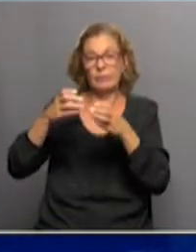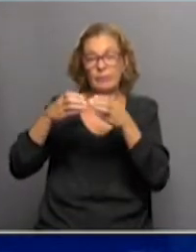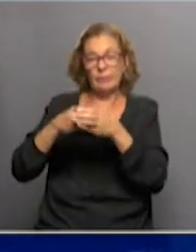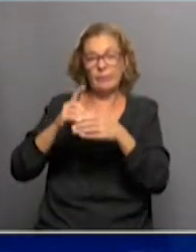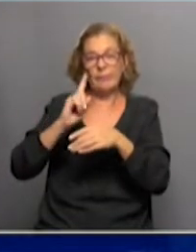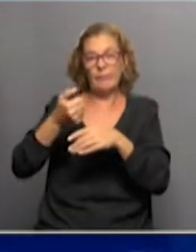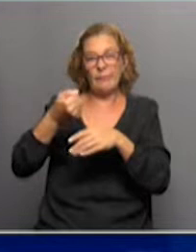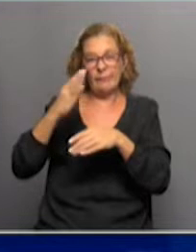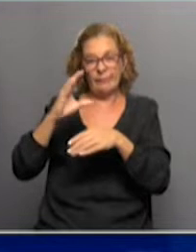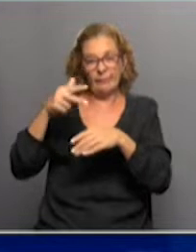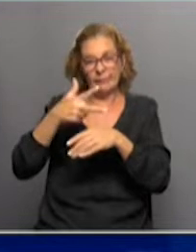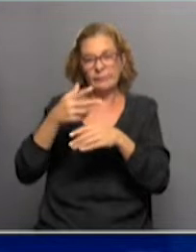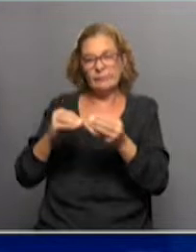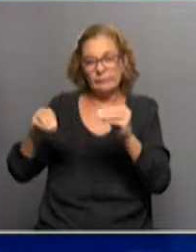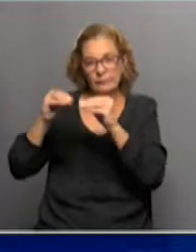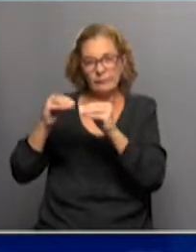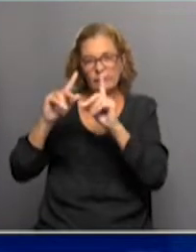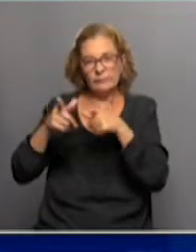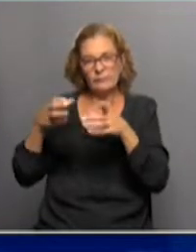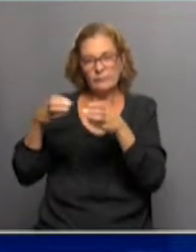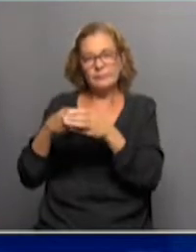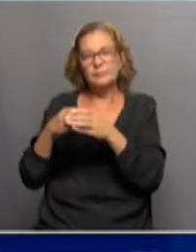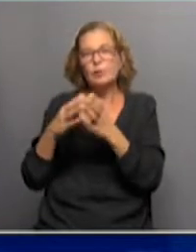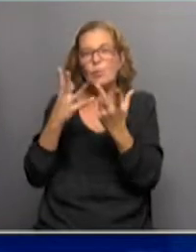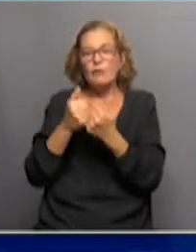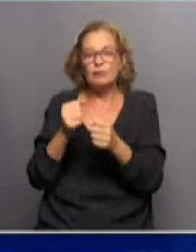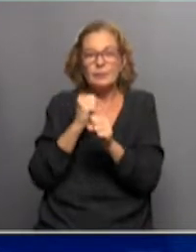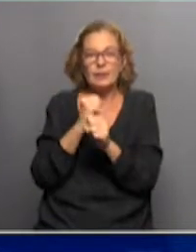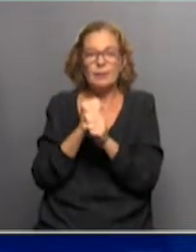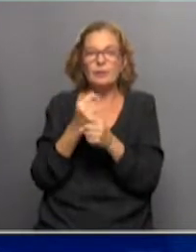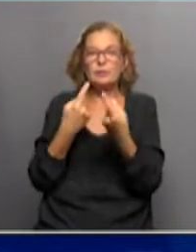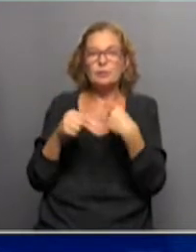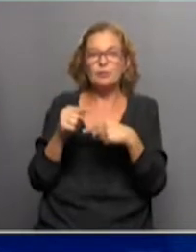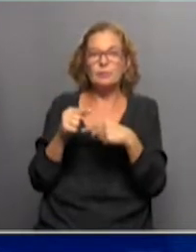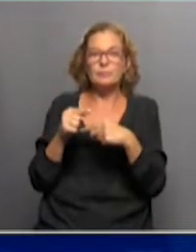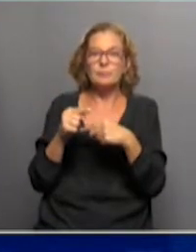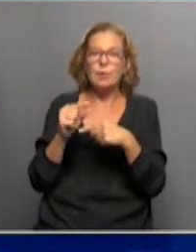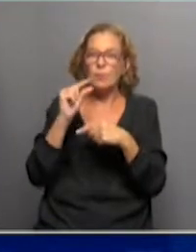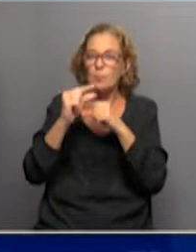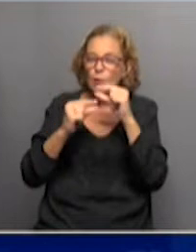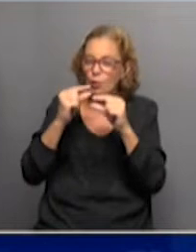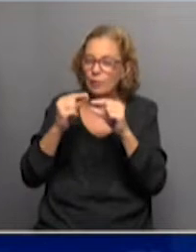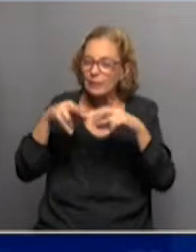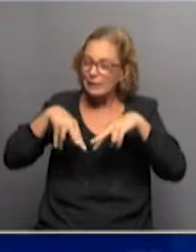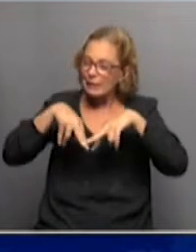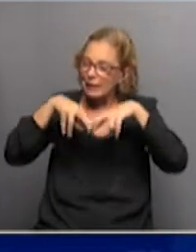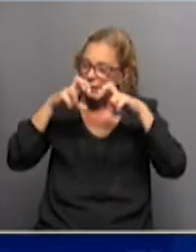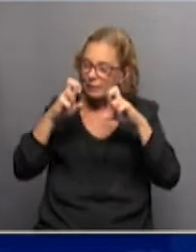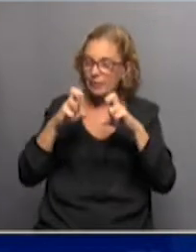unieron también al grupo. Entonces, bueno, la forma de trabajo fue un poco ir analizando